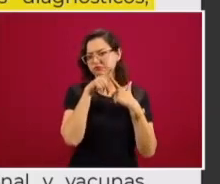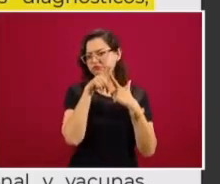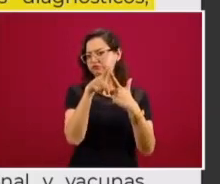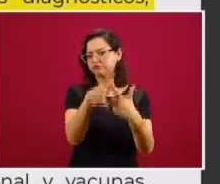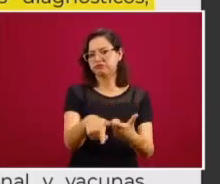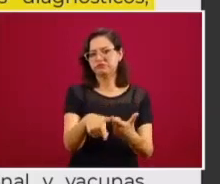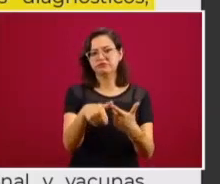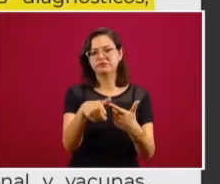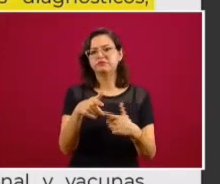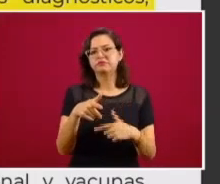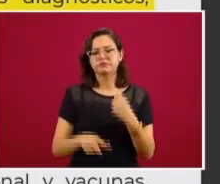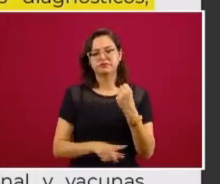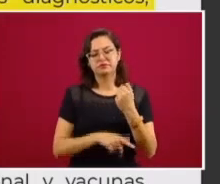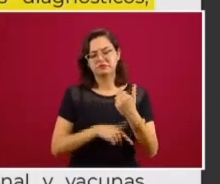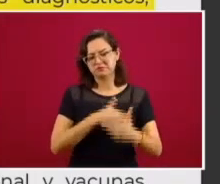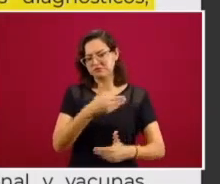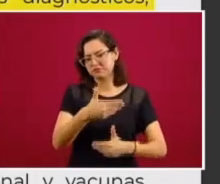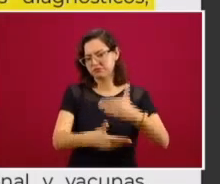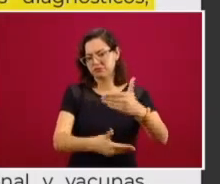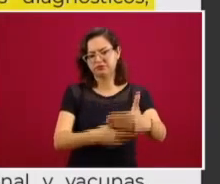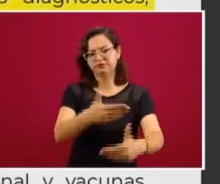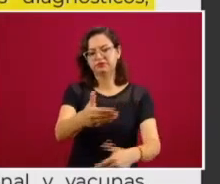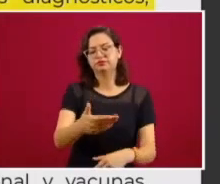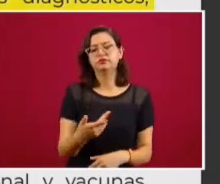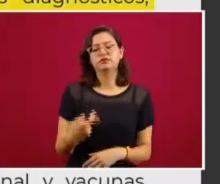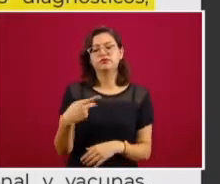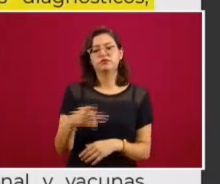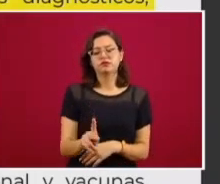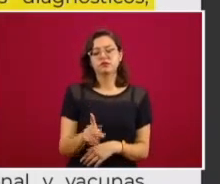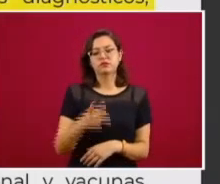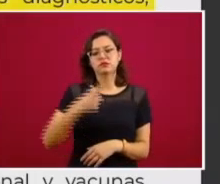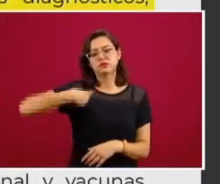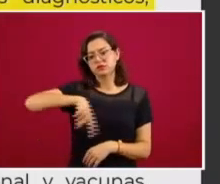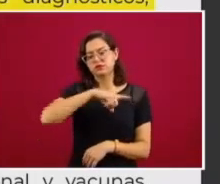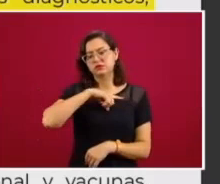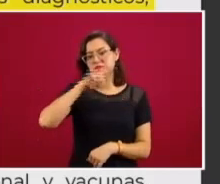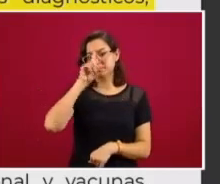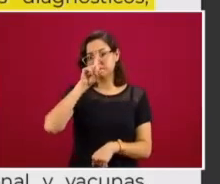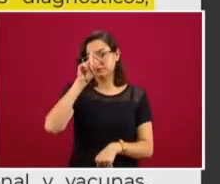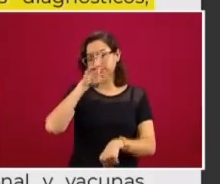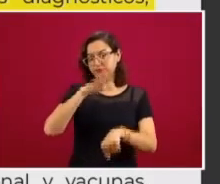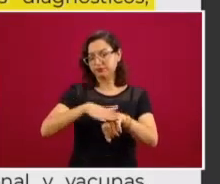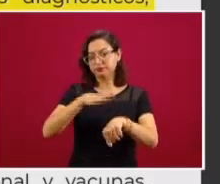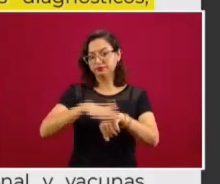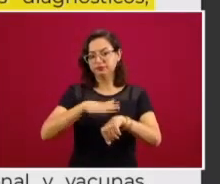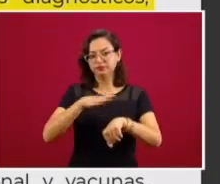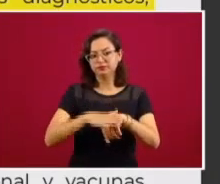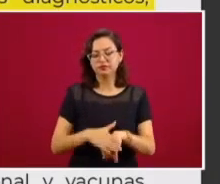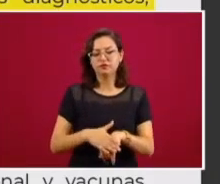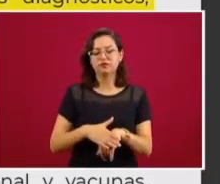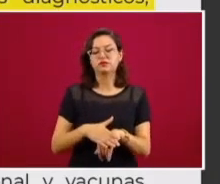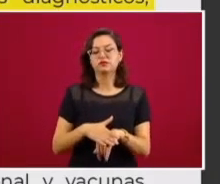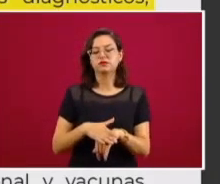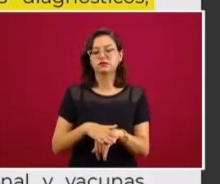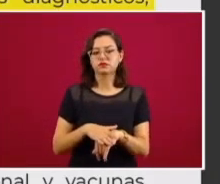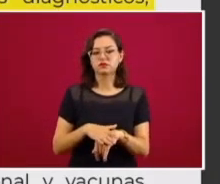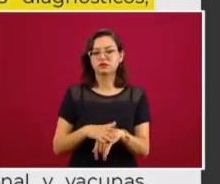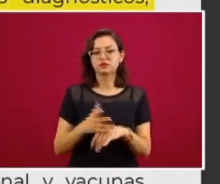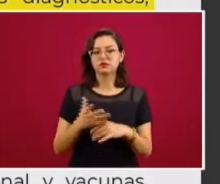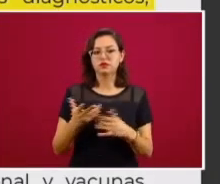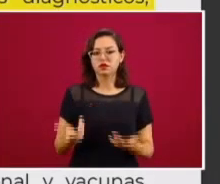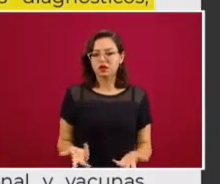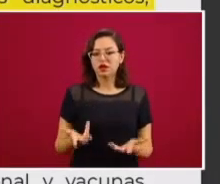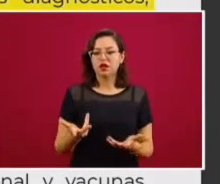en estos procesos. La idea es que exhortamos y pedimos que se amplíen rápidamente las